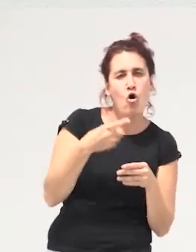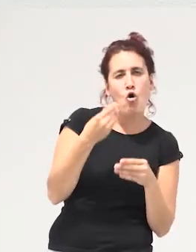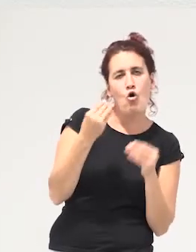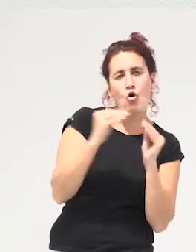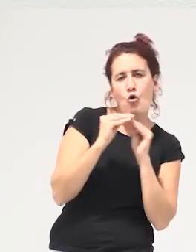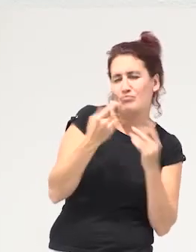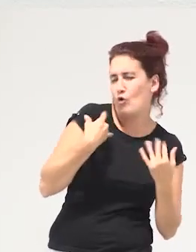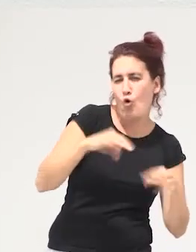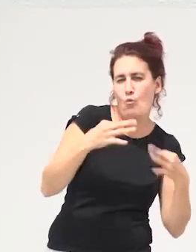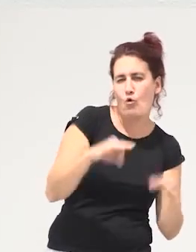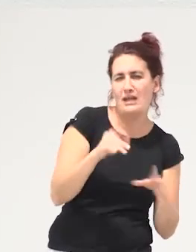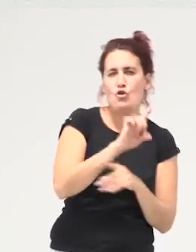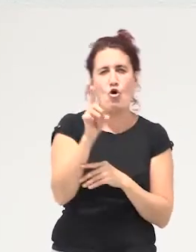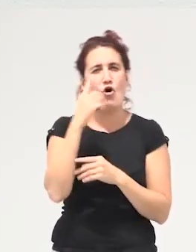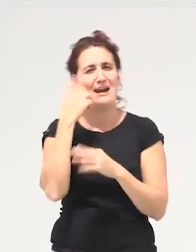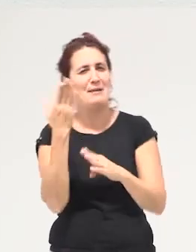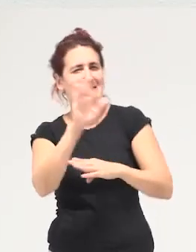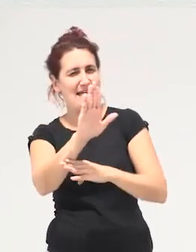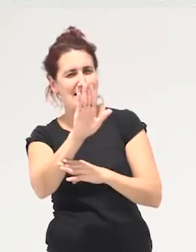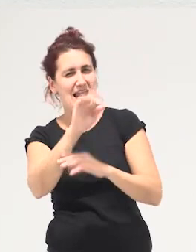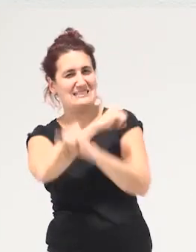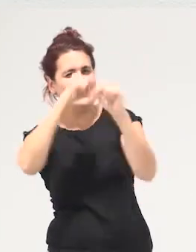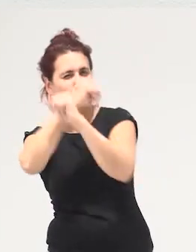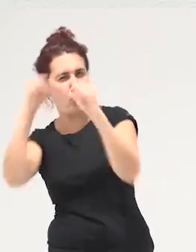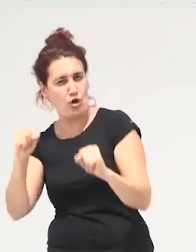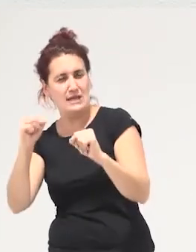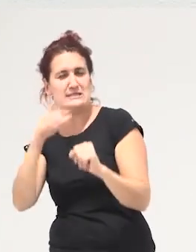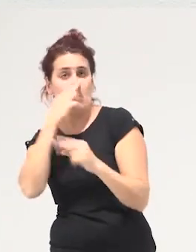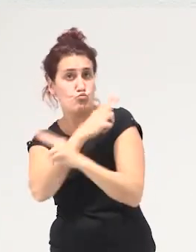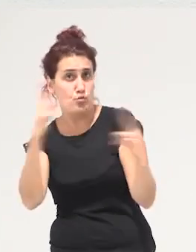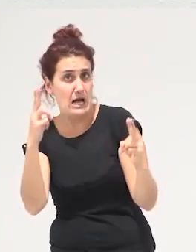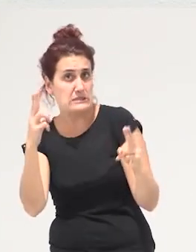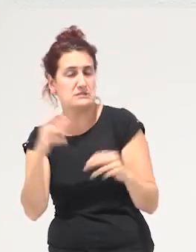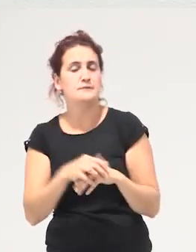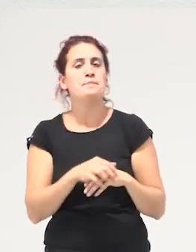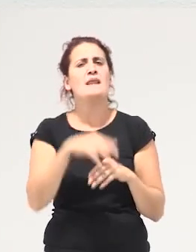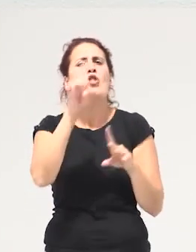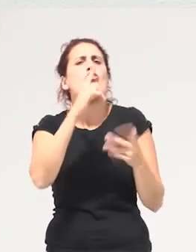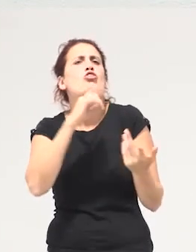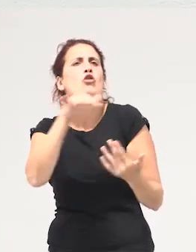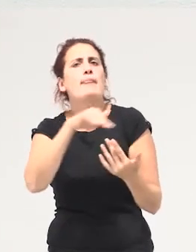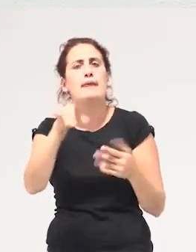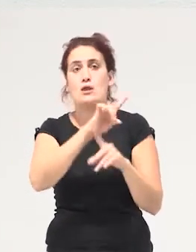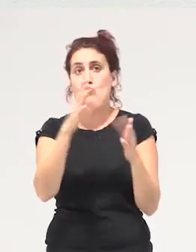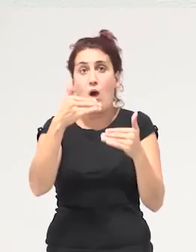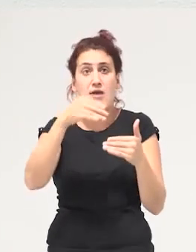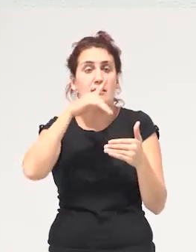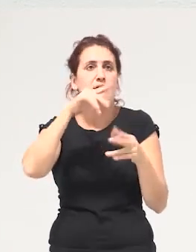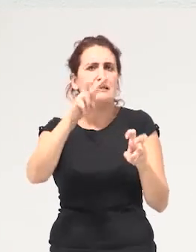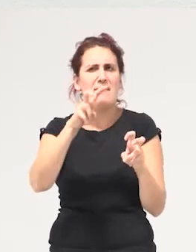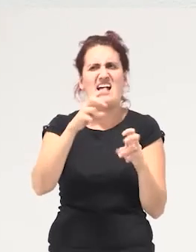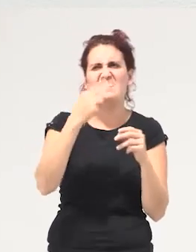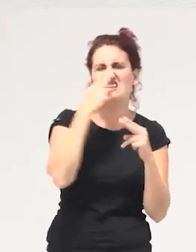instituciones públicas desde una idea de comunidad donde no haya límites estrictos de nuevo entre lo institucional y lo